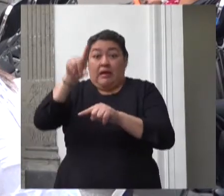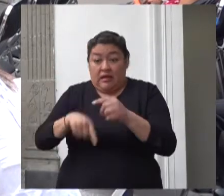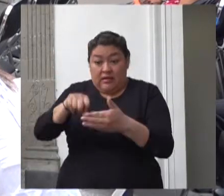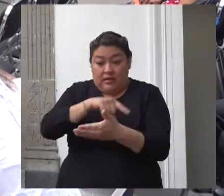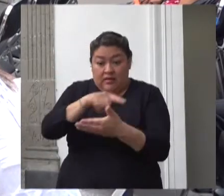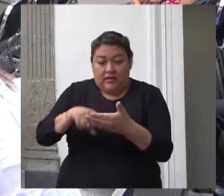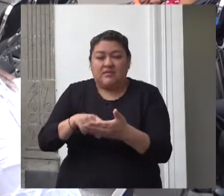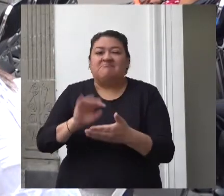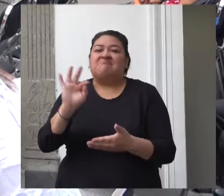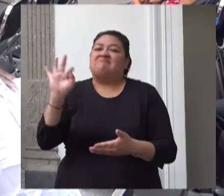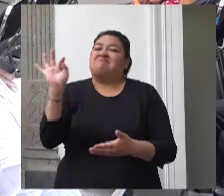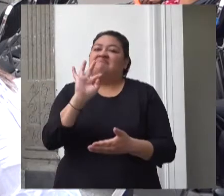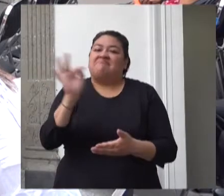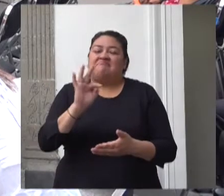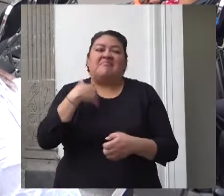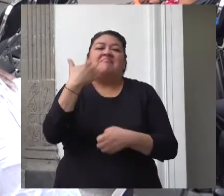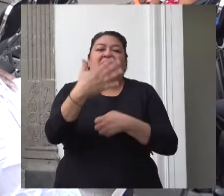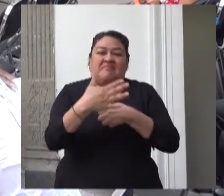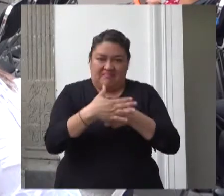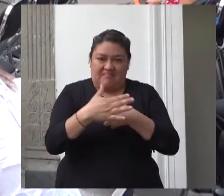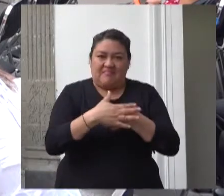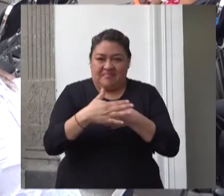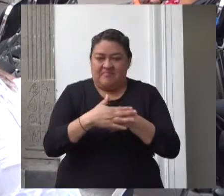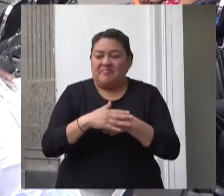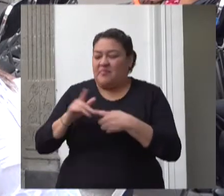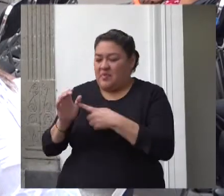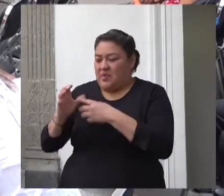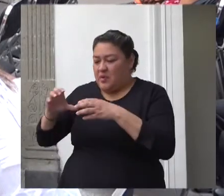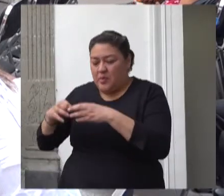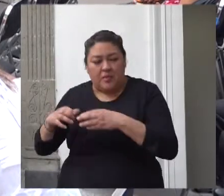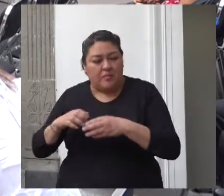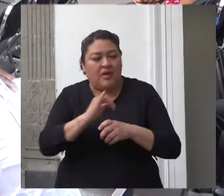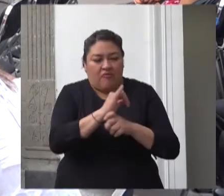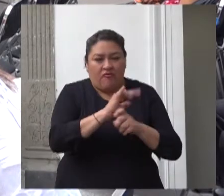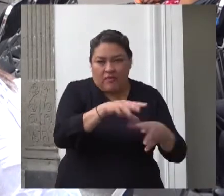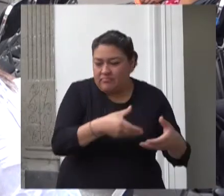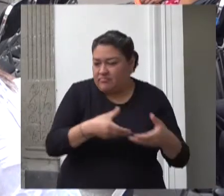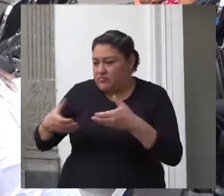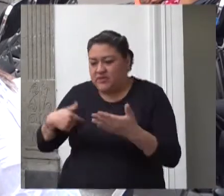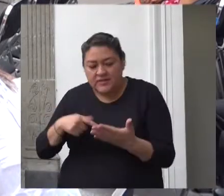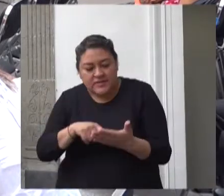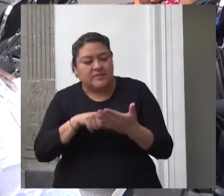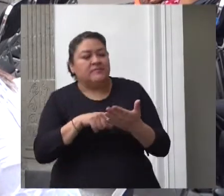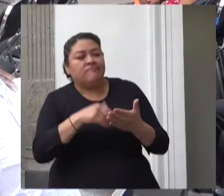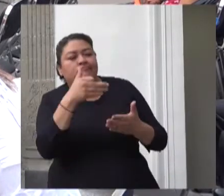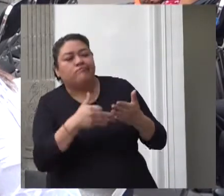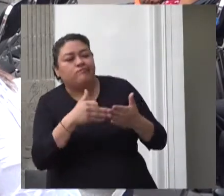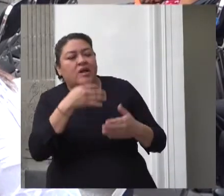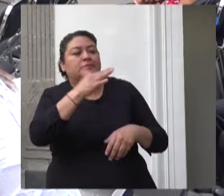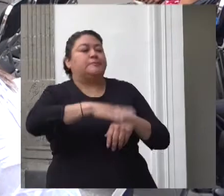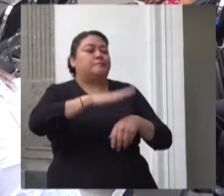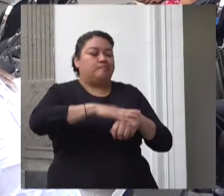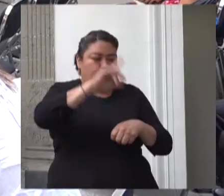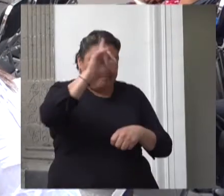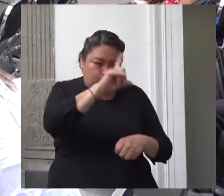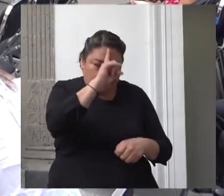eventual señalamiento por parte de ese organismo internacional